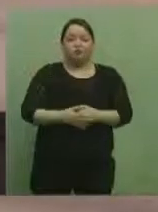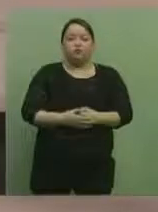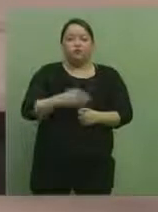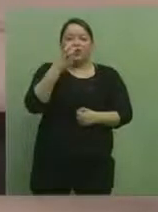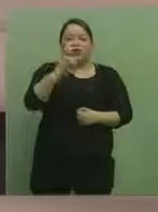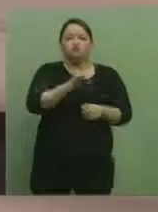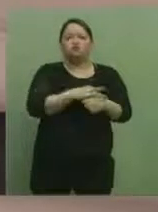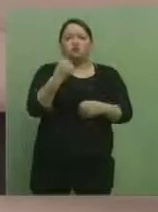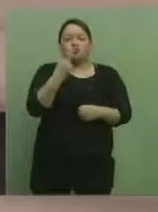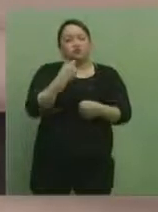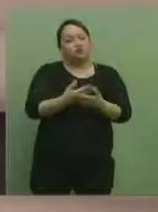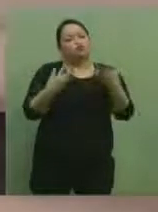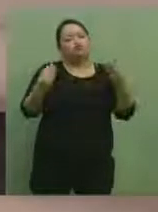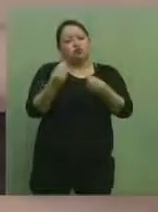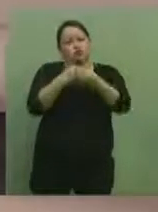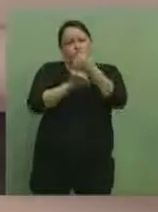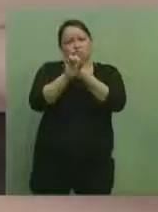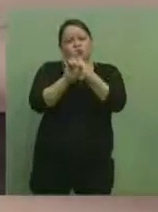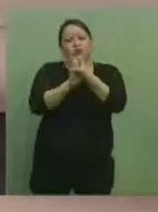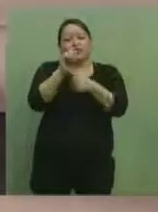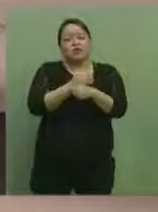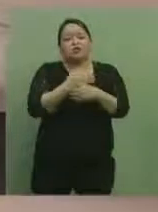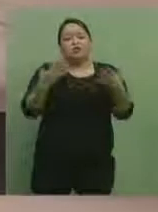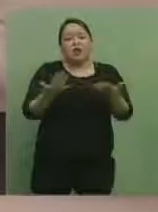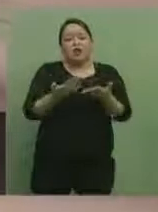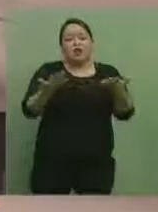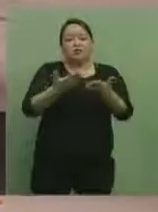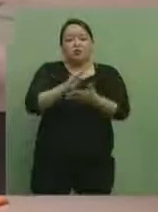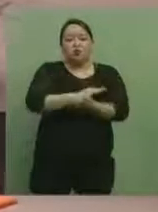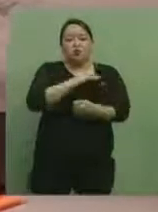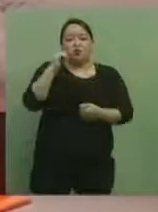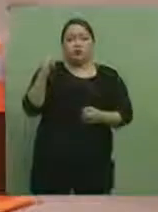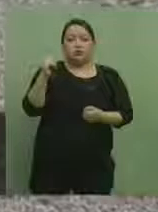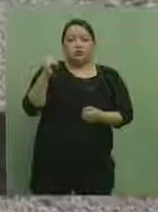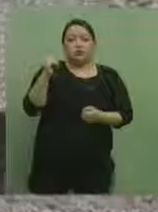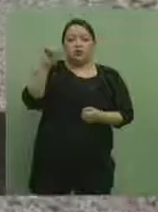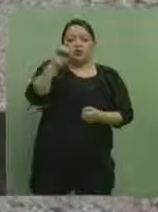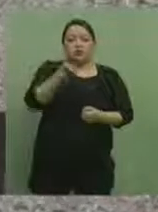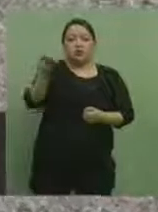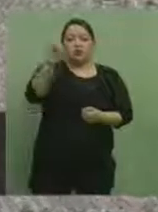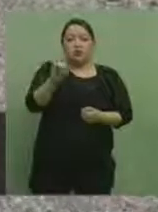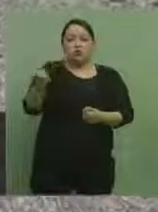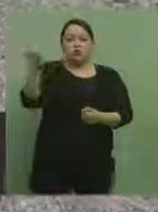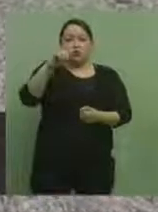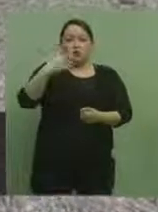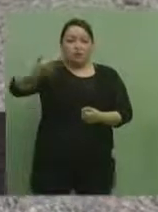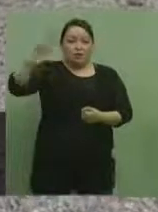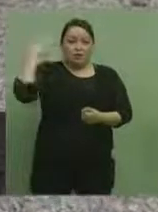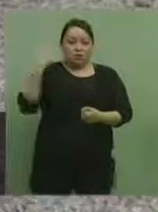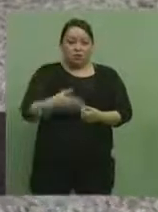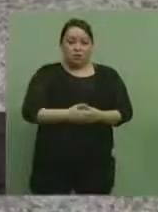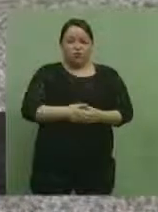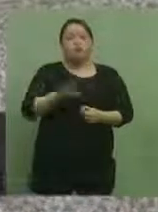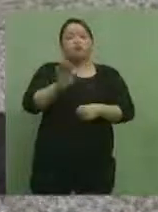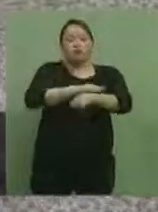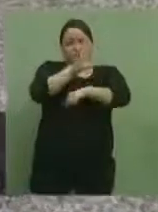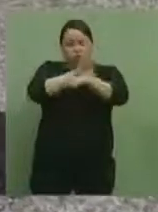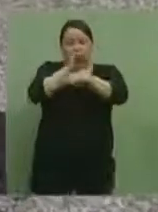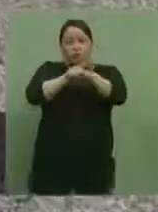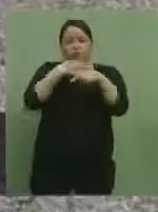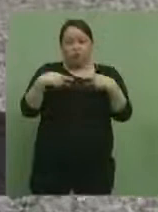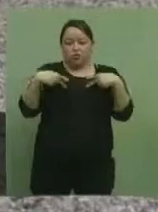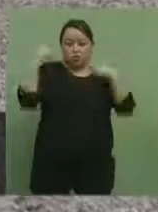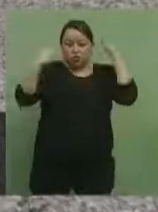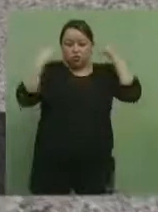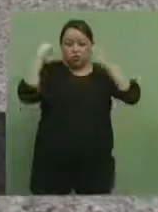Esto debido a la gran afectación que se registró durante el pasado sábado y domingo donde se permitió el acceso a visitantes